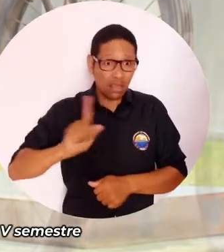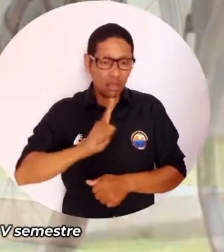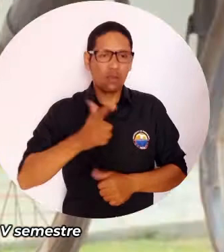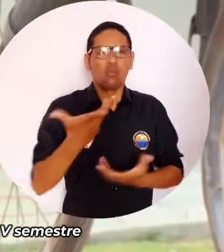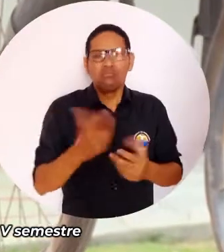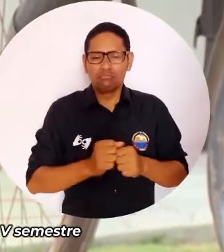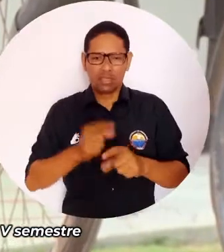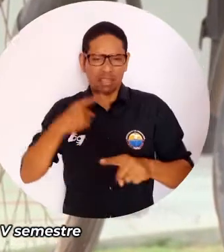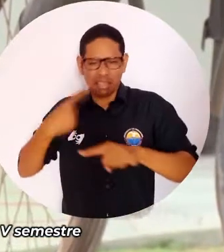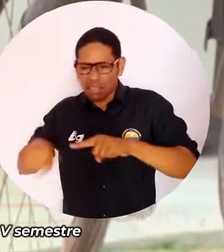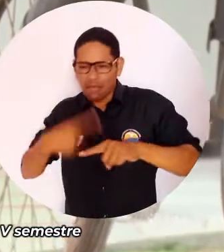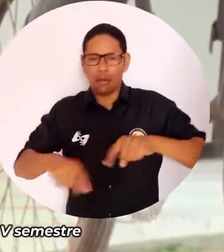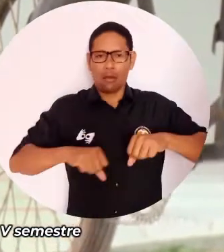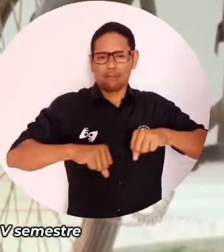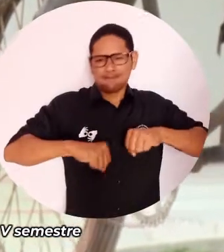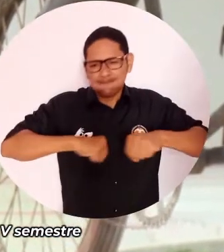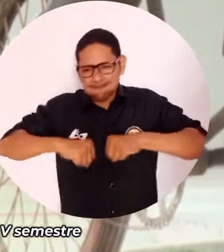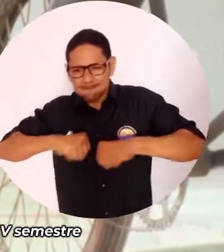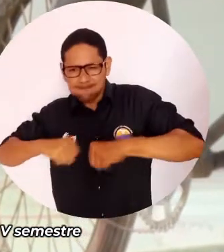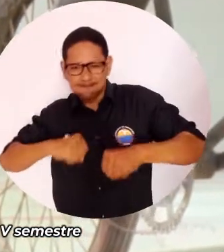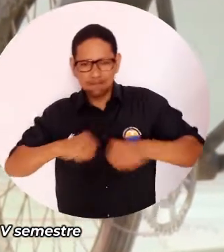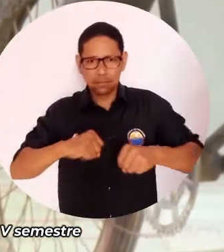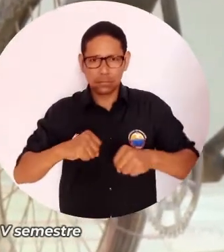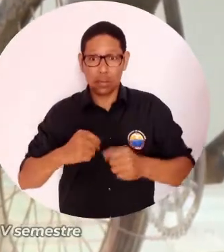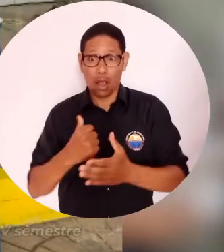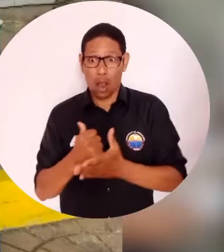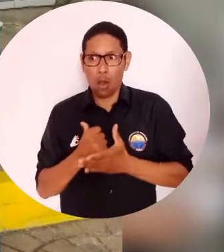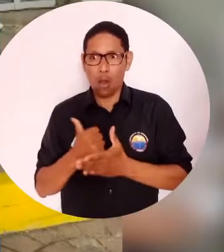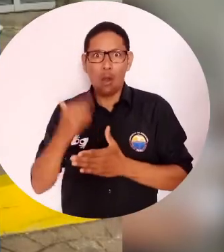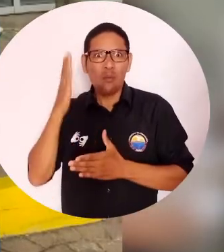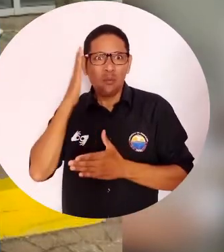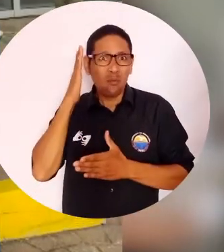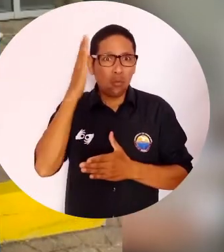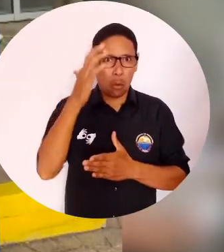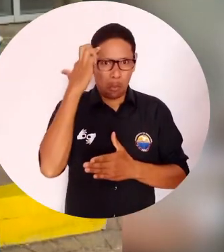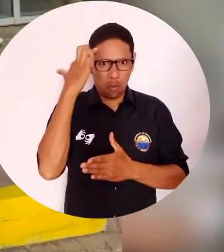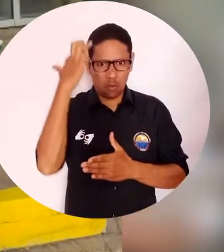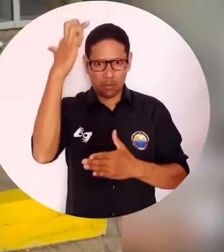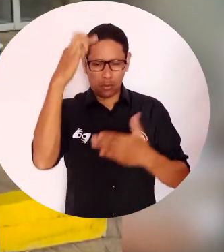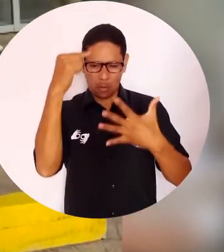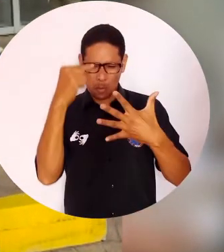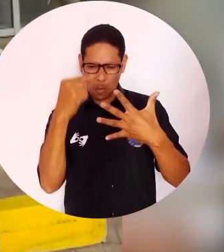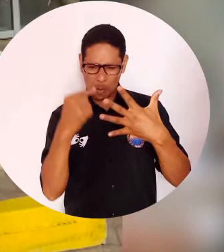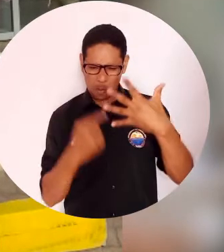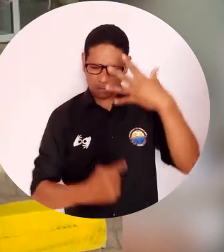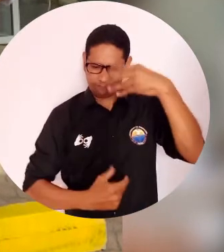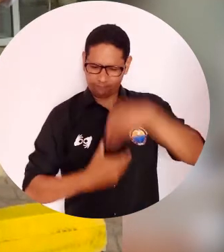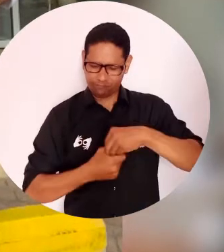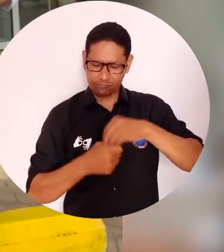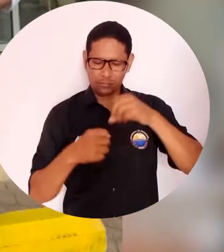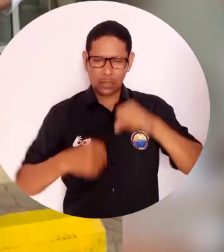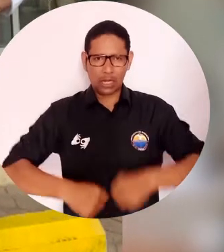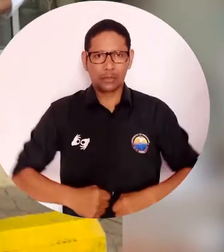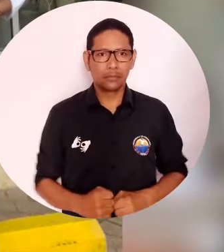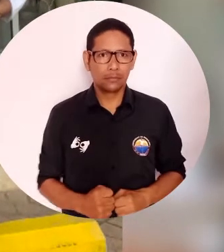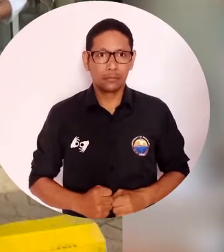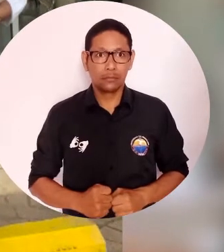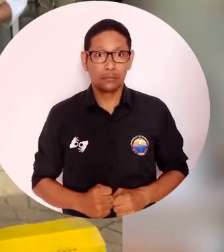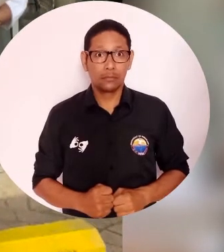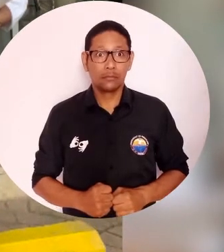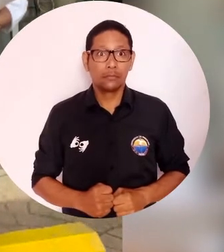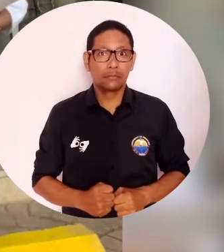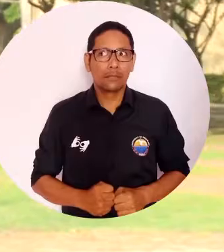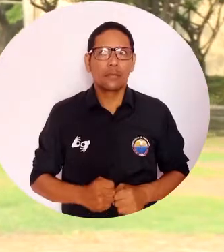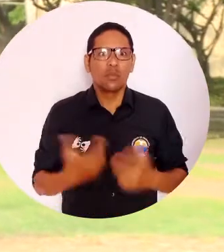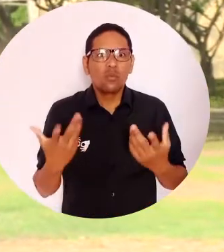estudiantes a través de actividades que nos permitan desarrollarnos más adelante como profesional de manera integral. La idea es